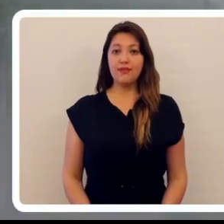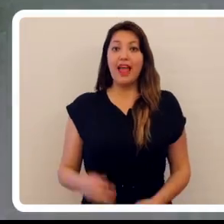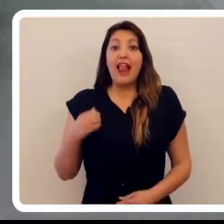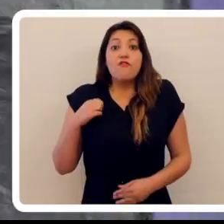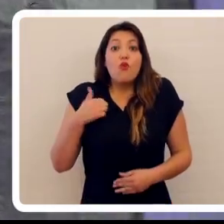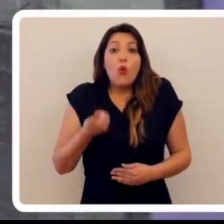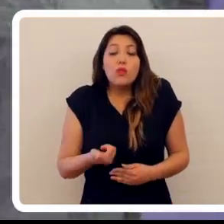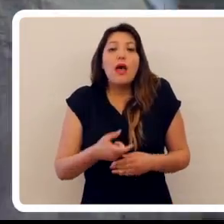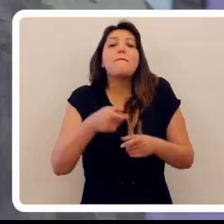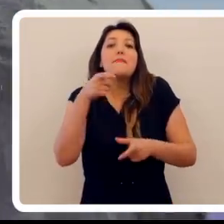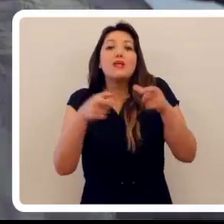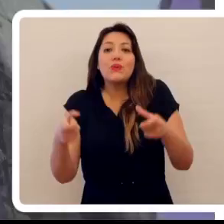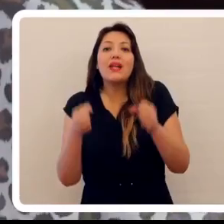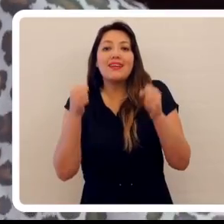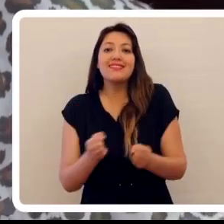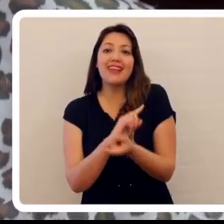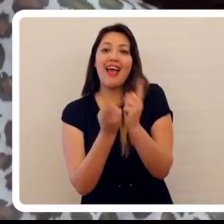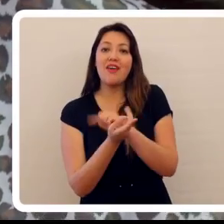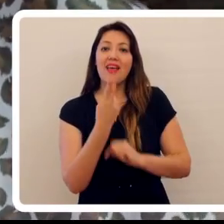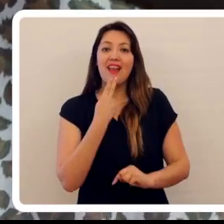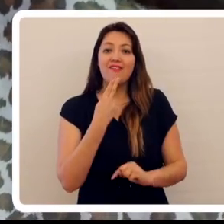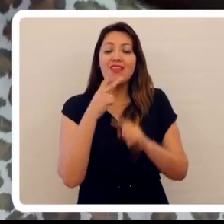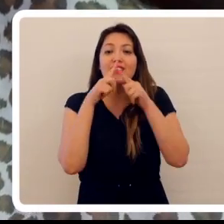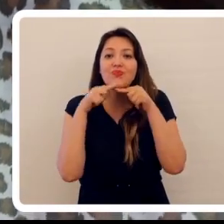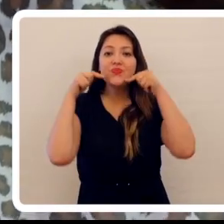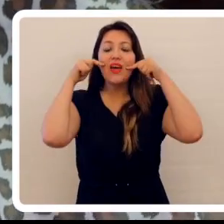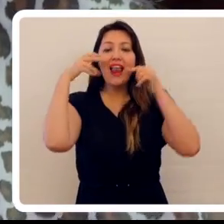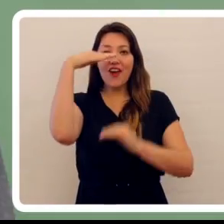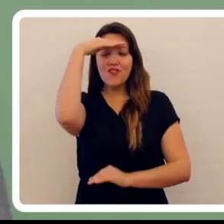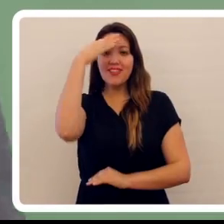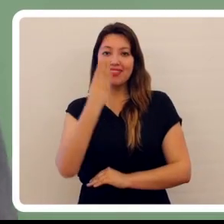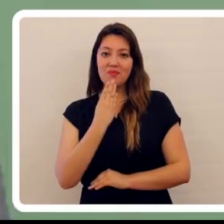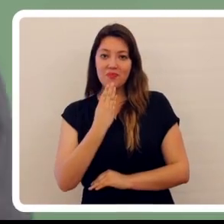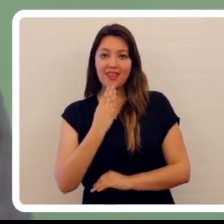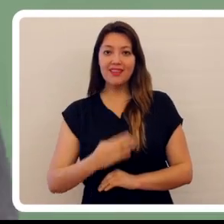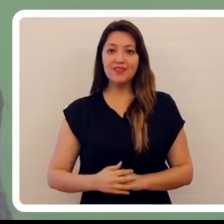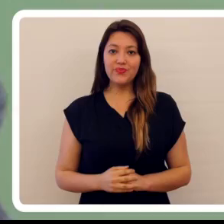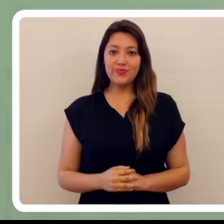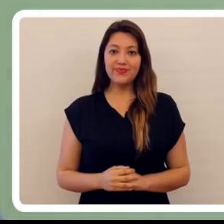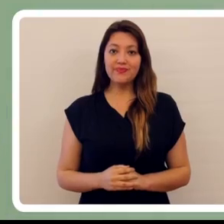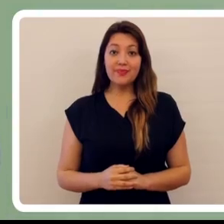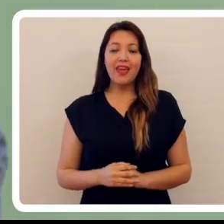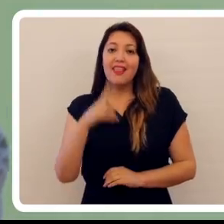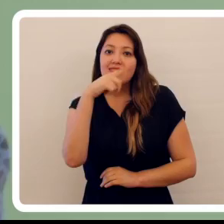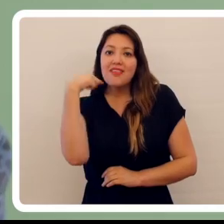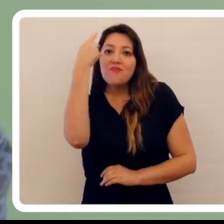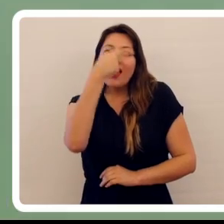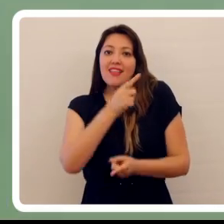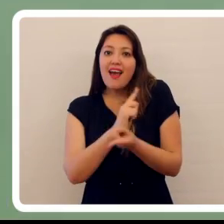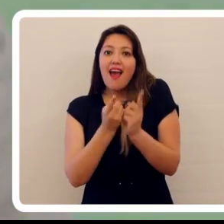La voluntad nos puede cambiar la vida, la sonrisa aflorece y la confianza también. Es el semblante